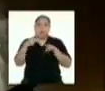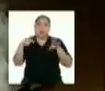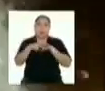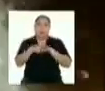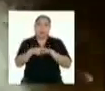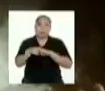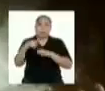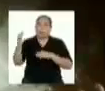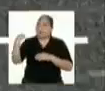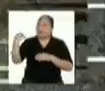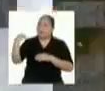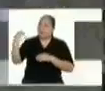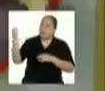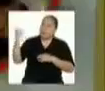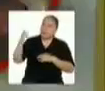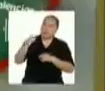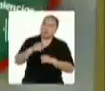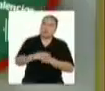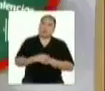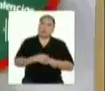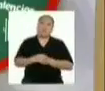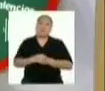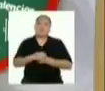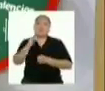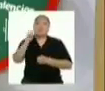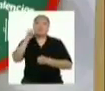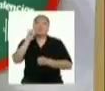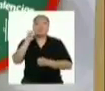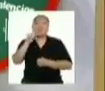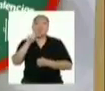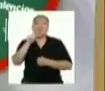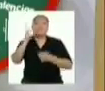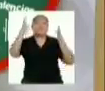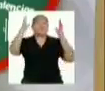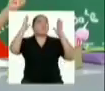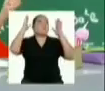tiempo, Yeremis. Alguien se acerca. ¿Atoj?